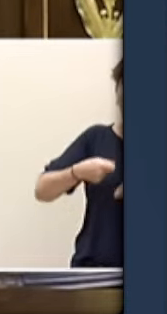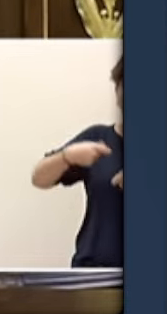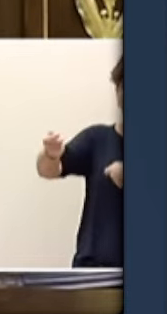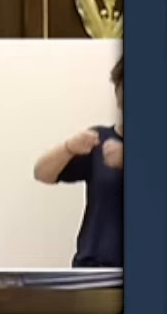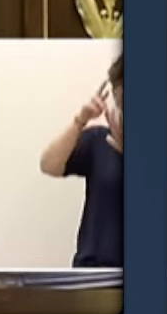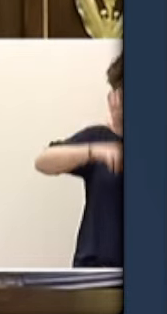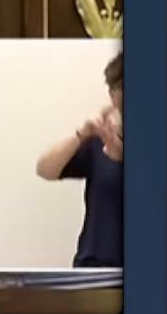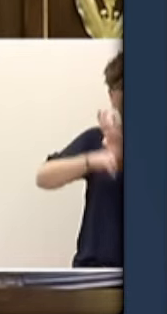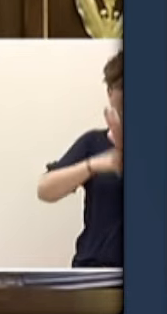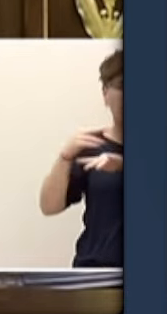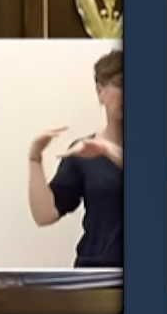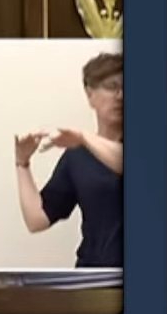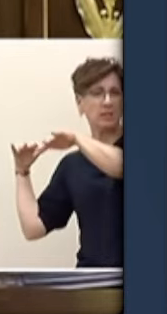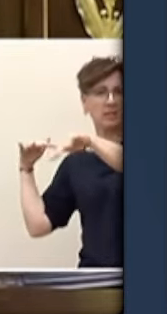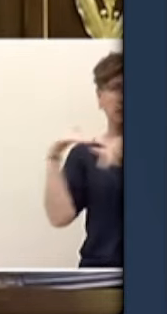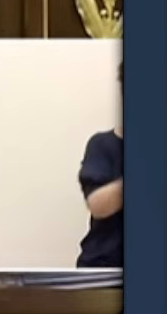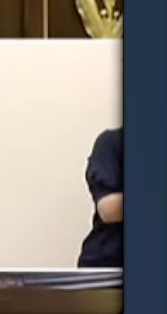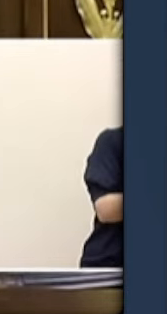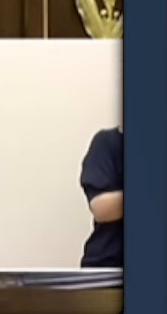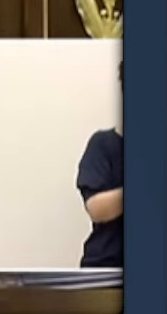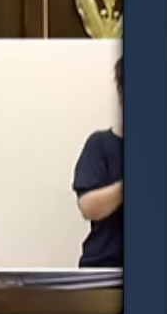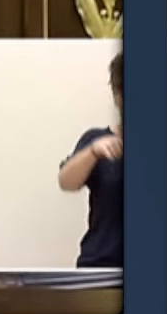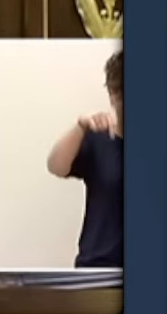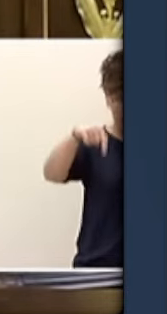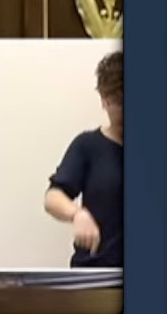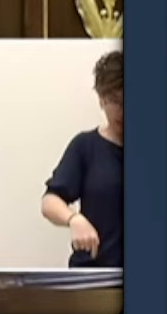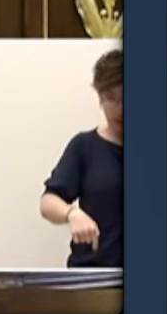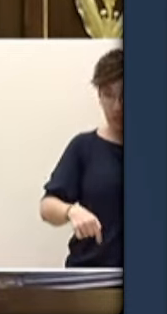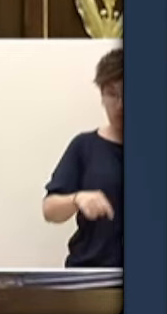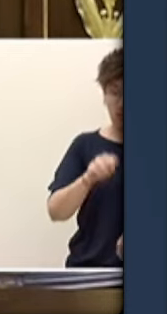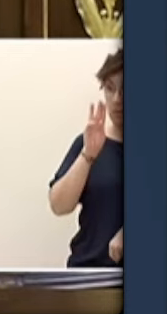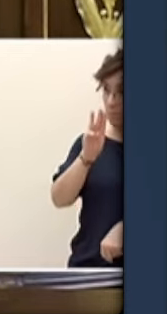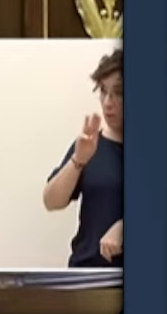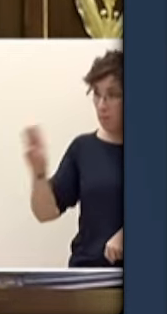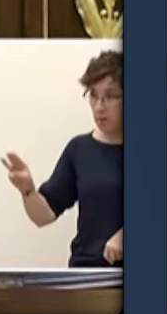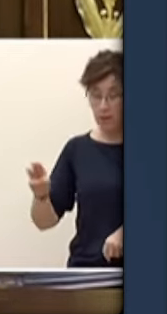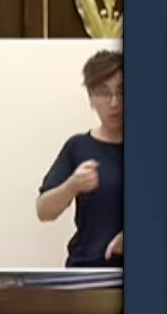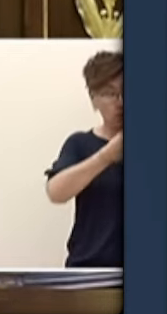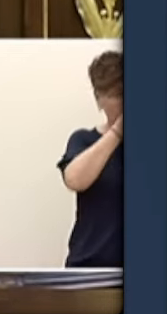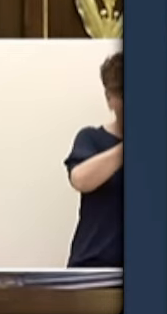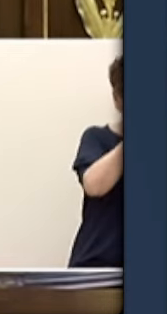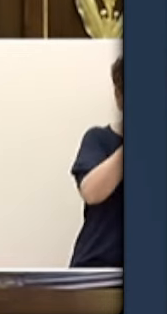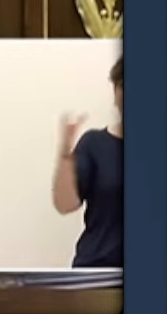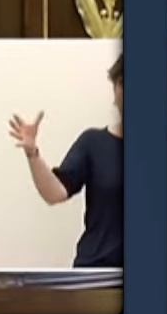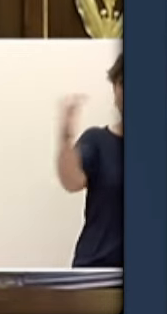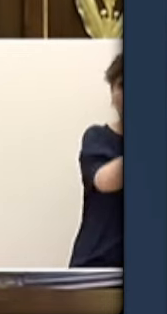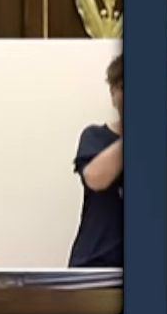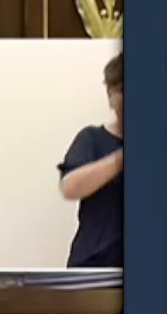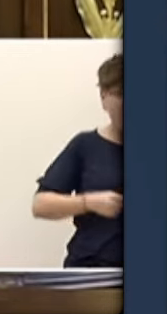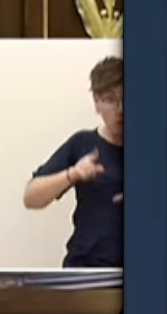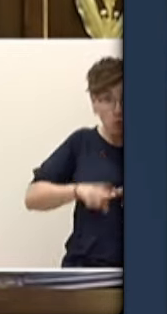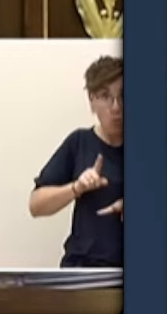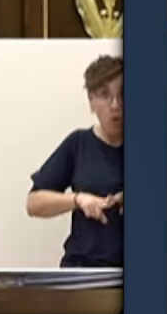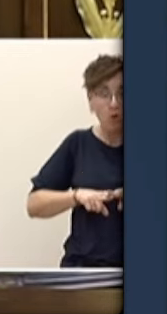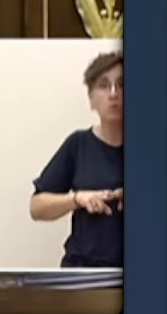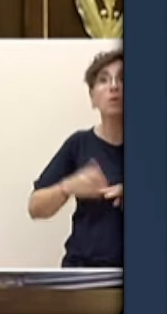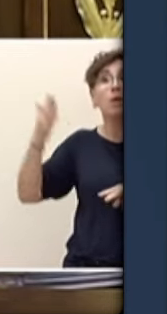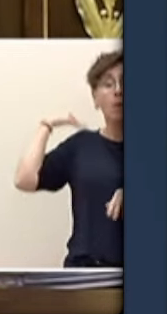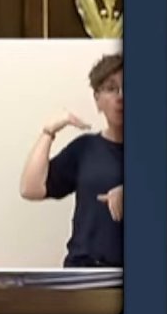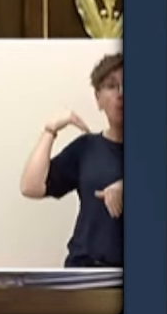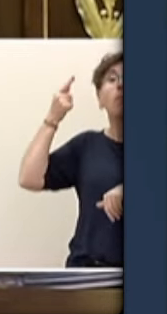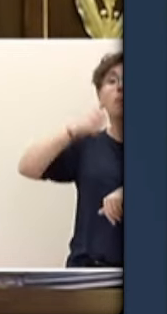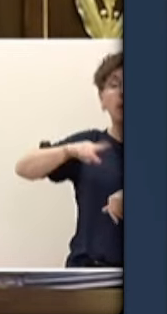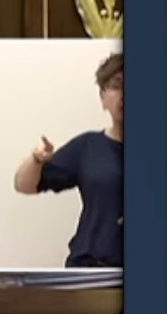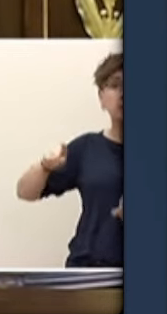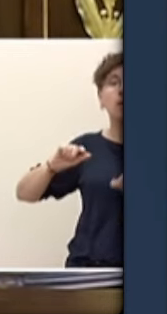Popular, el Partido Socialista y todos los grupos, excepto Vox, votaron hace unos meses iniciar trámites para regularizar de golpe a medio millón de personas que